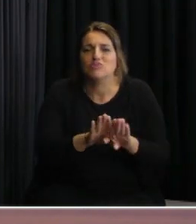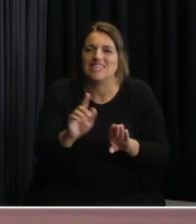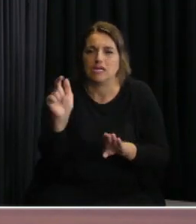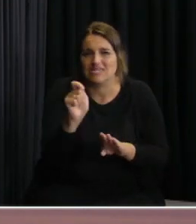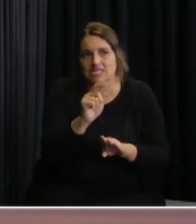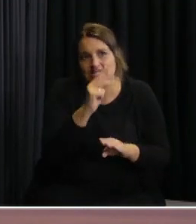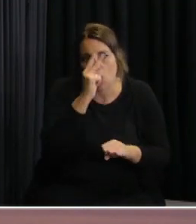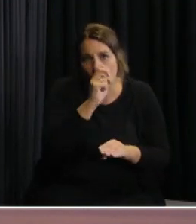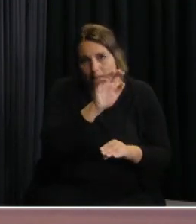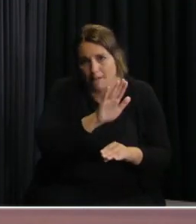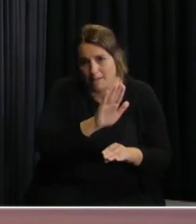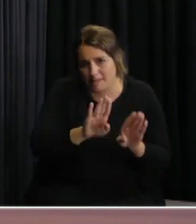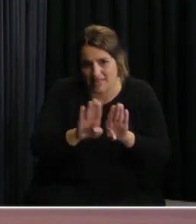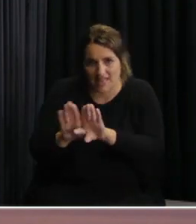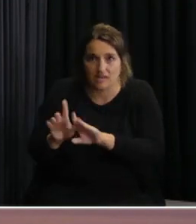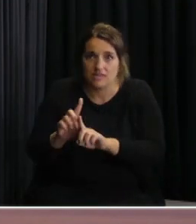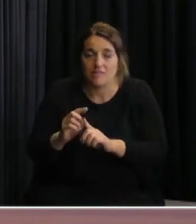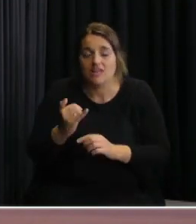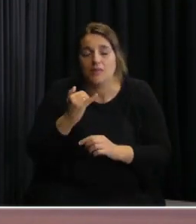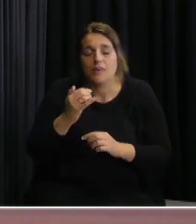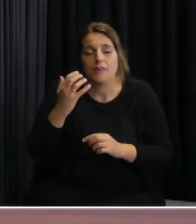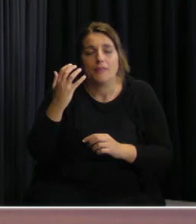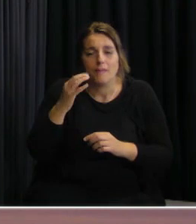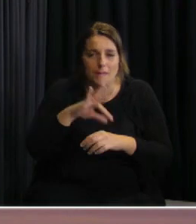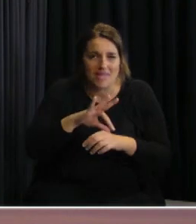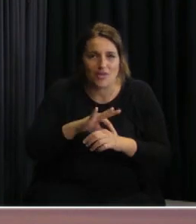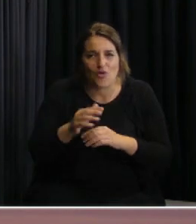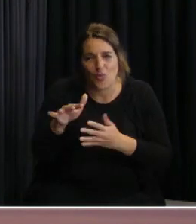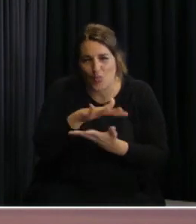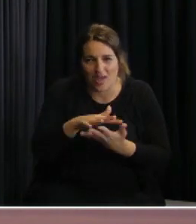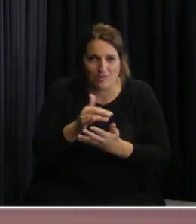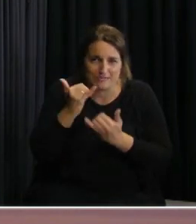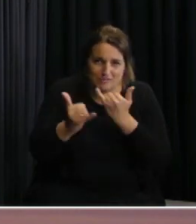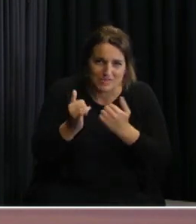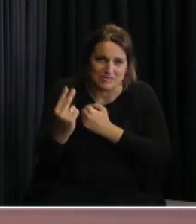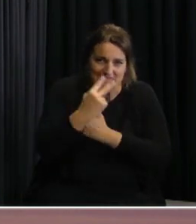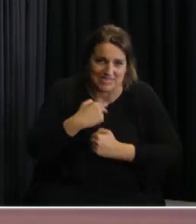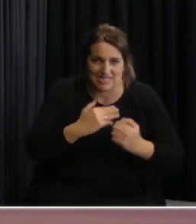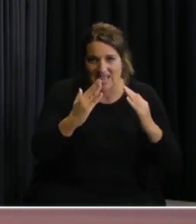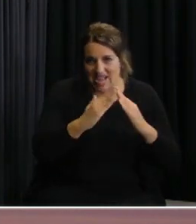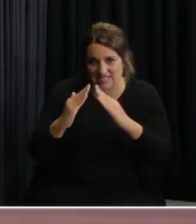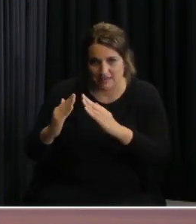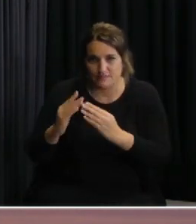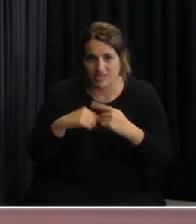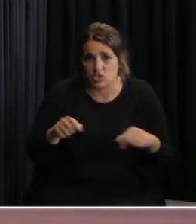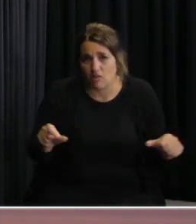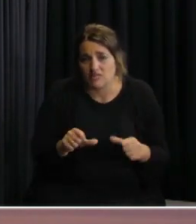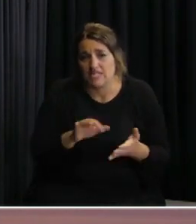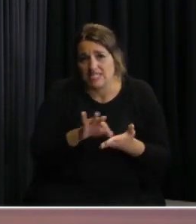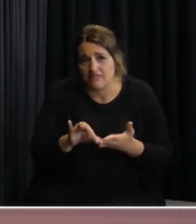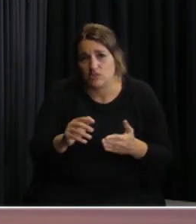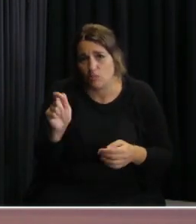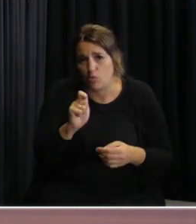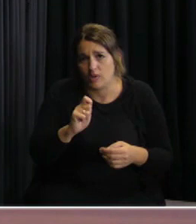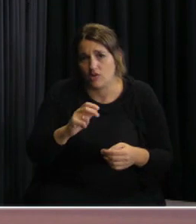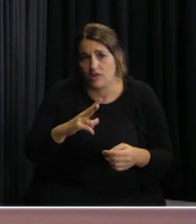y llamados a domicilio esto lo vamos a hacer en coordinación con los diferentes prestadores públicos y privados es decir que no se agota el